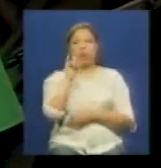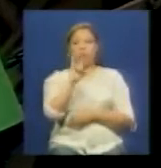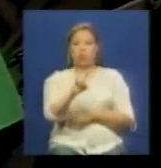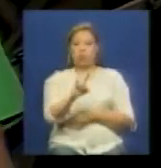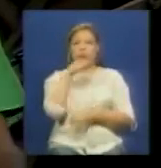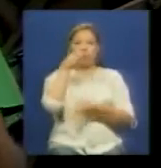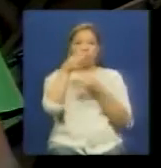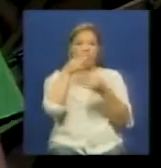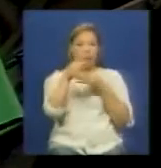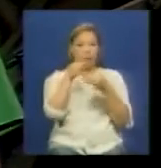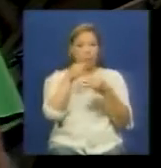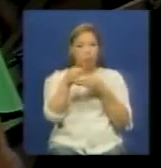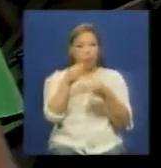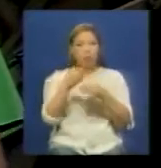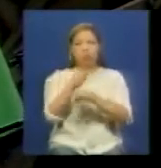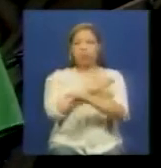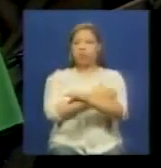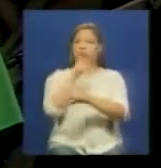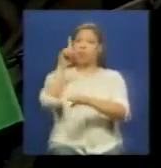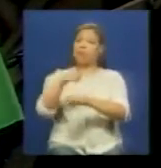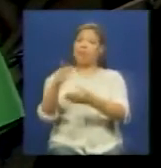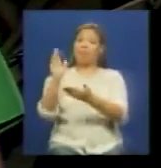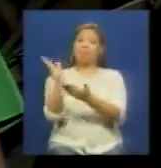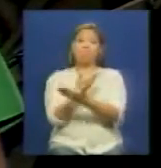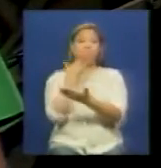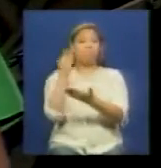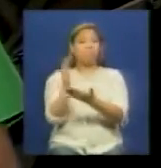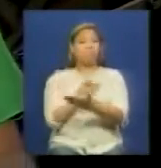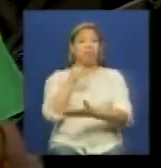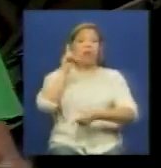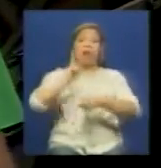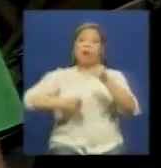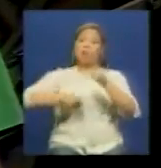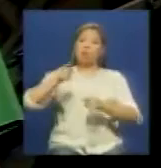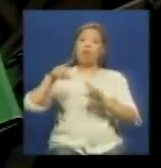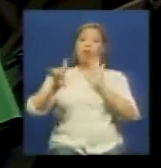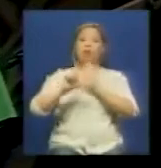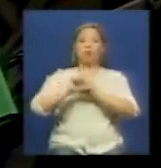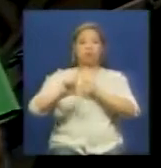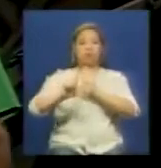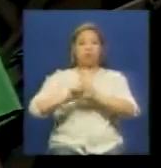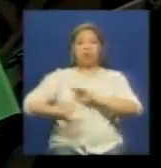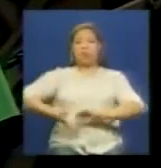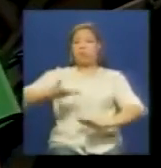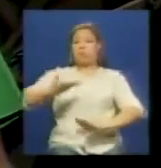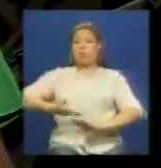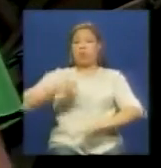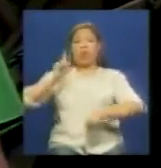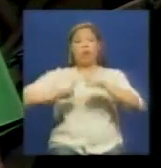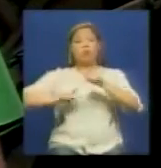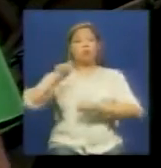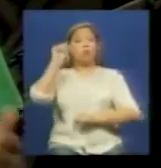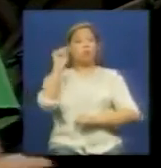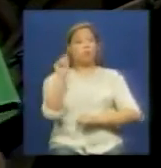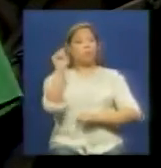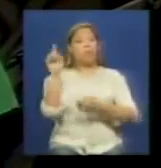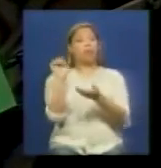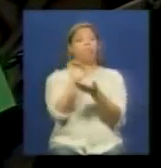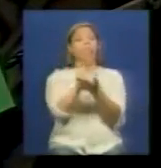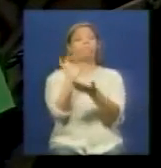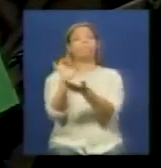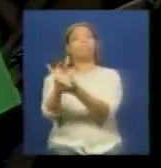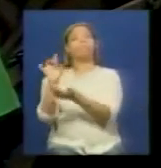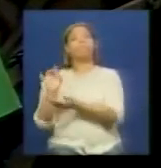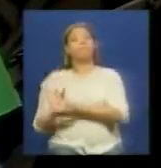además de bueno derogación de un montón de leyes además de colocación en cargos bastante importantes de los otros poderes y a su